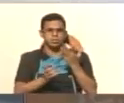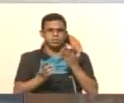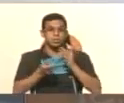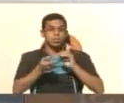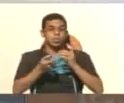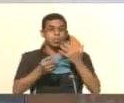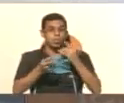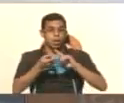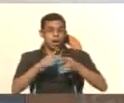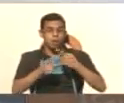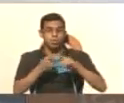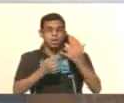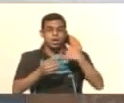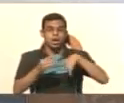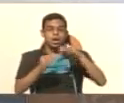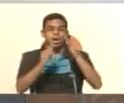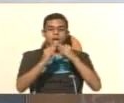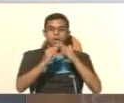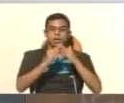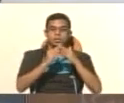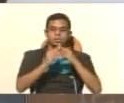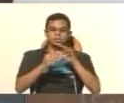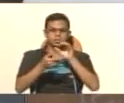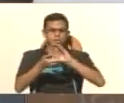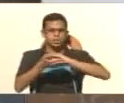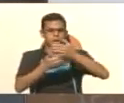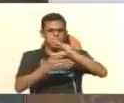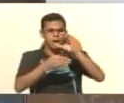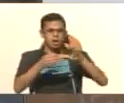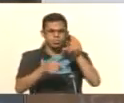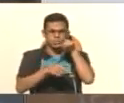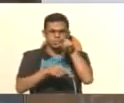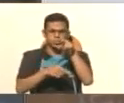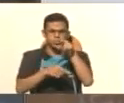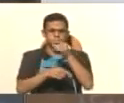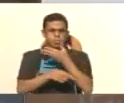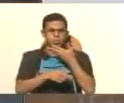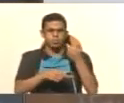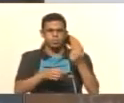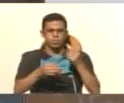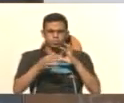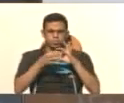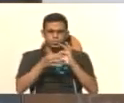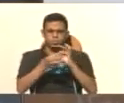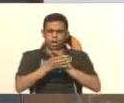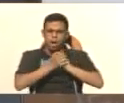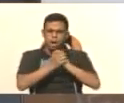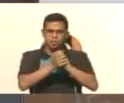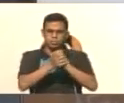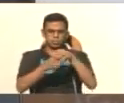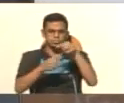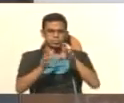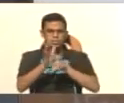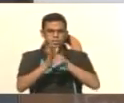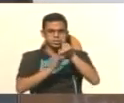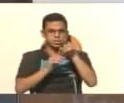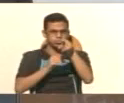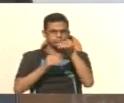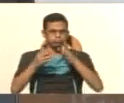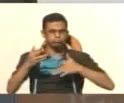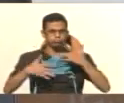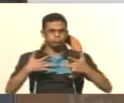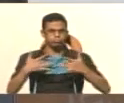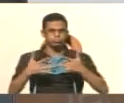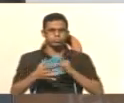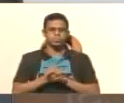recursos que podemos tener en casa para tener esas canaimas que son tu mejor aliado ahorita en el desarrollo de tus actividades